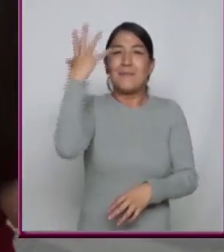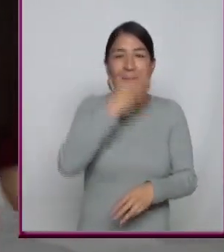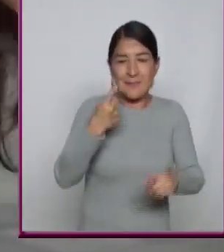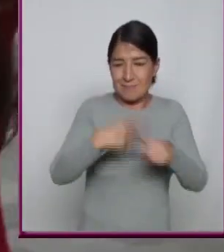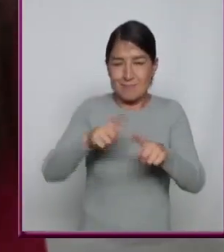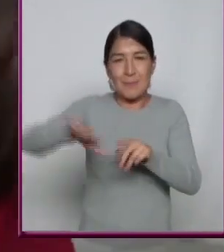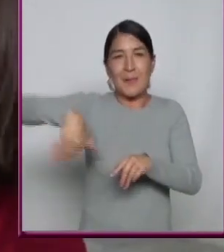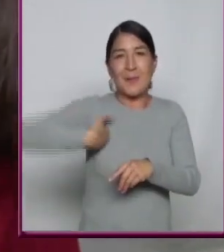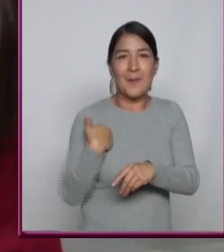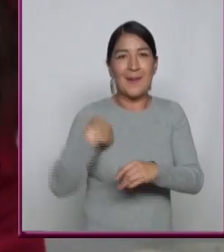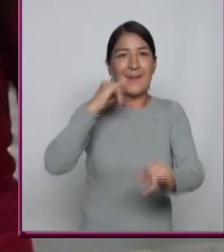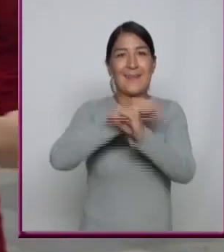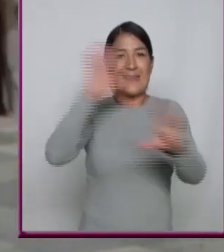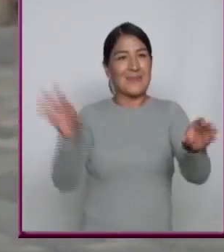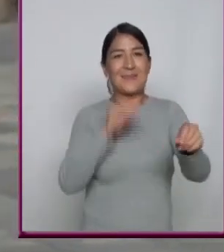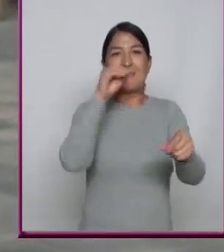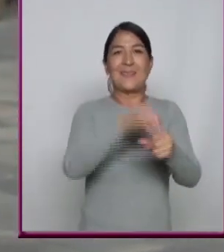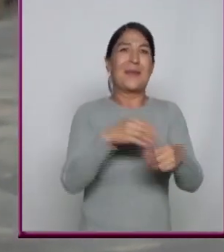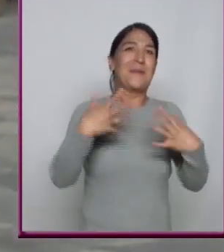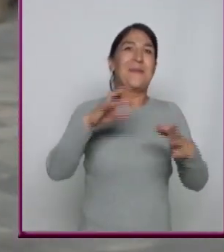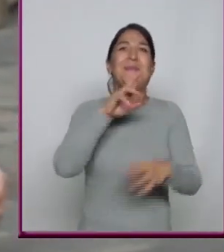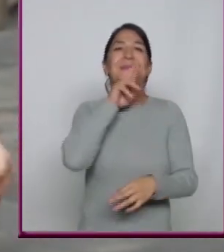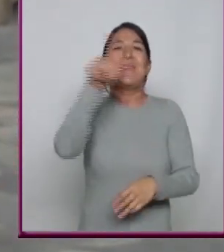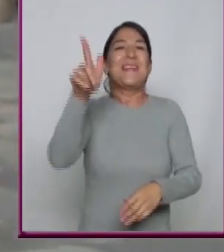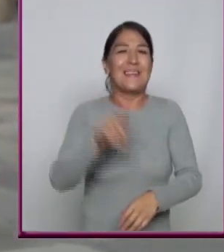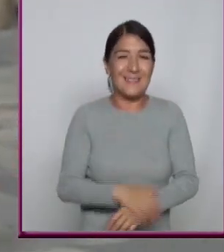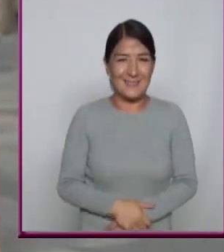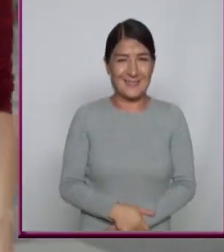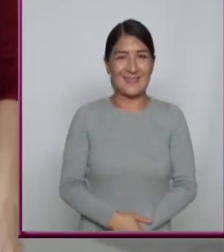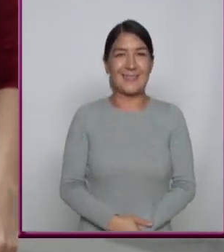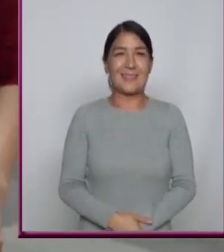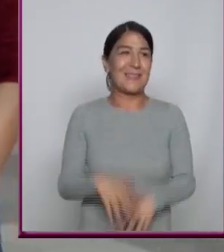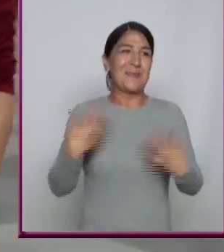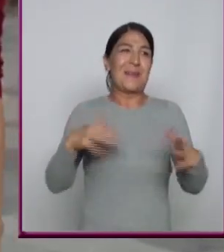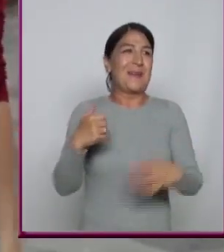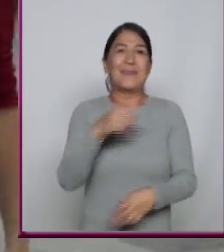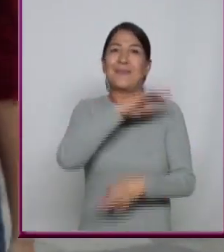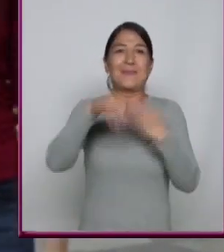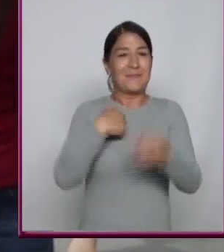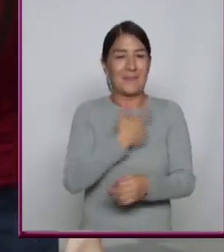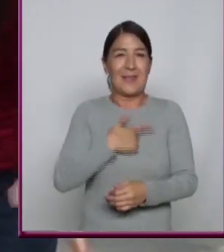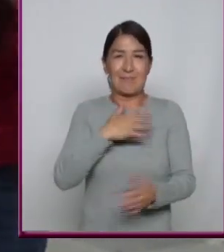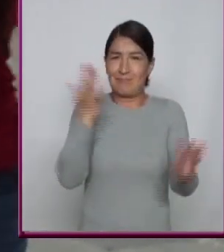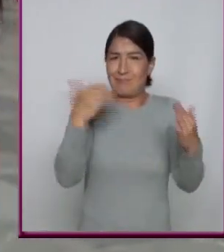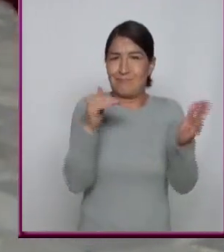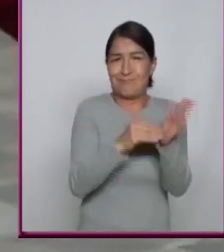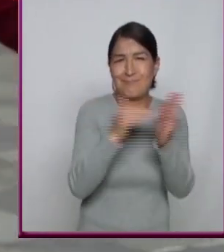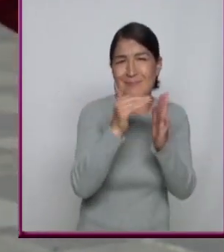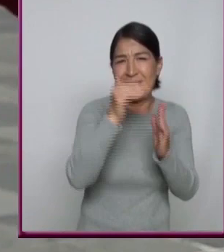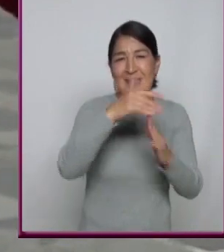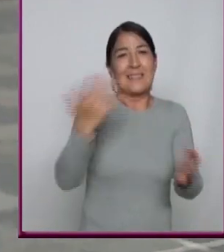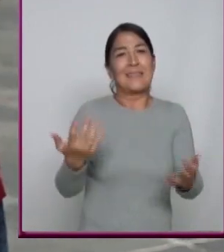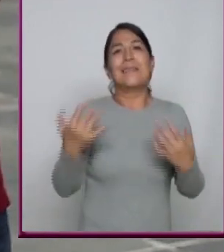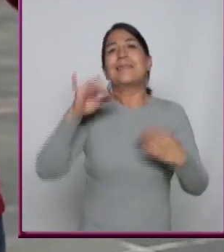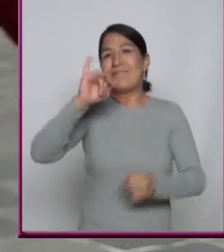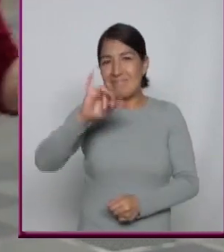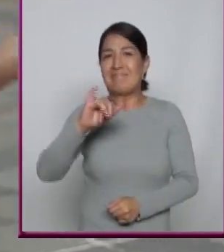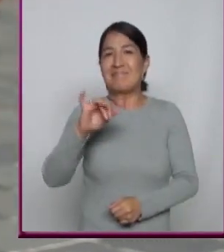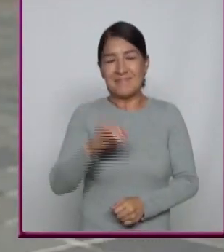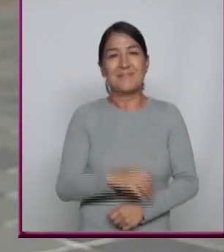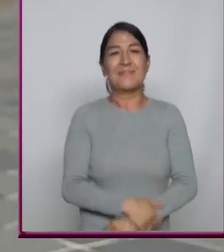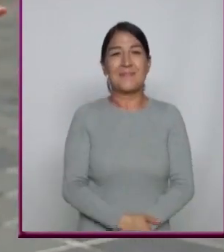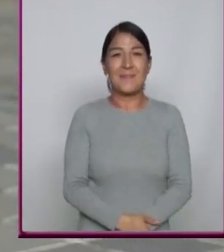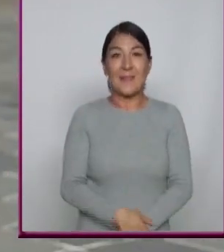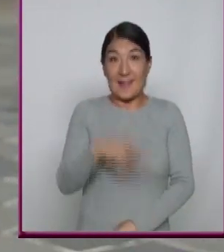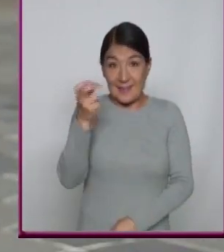internet El musicón ¿Cuántas rolas Tendría? ¿Como millones? Elemental Mi querido Watson